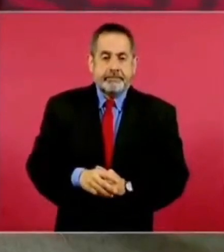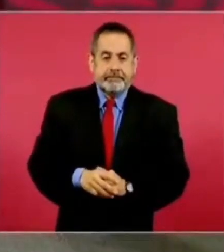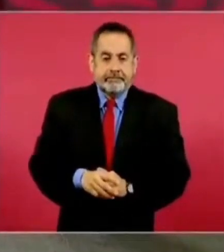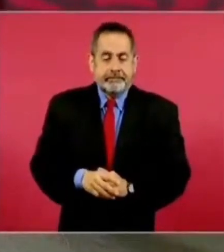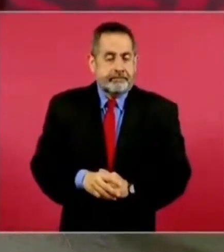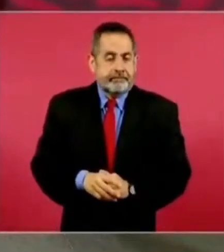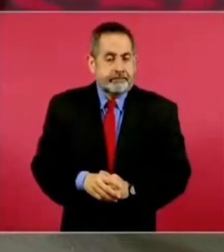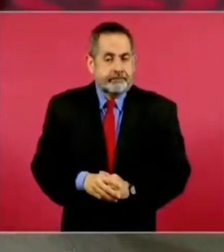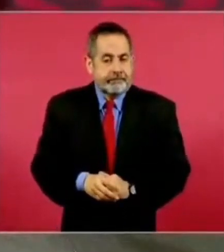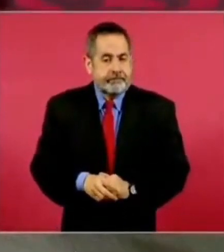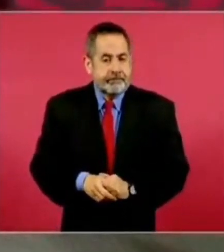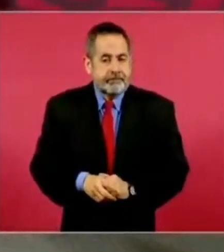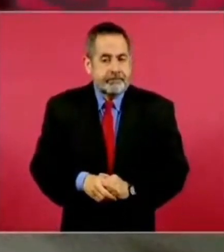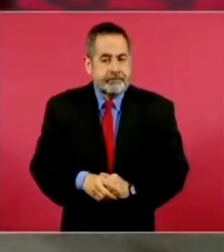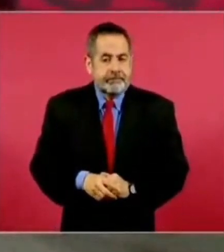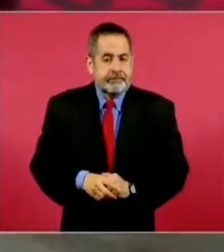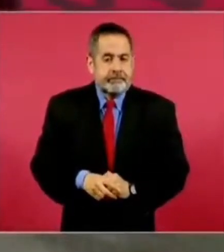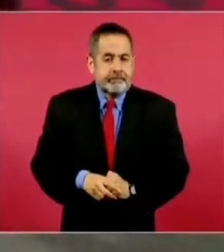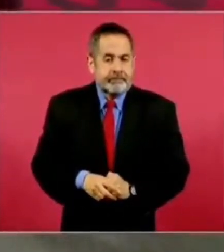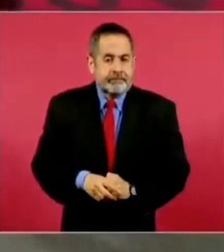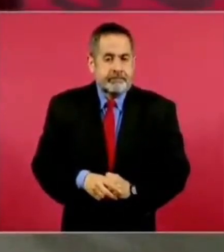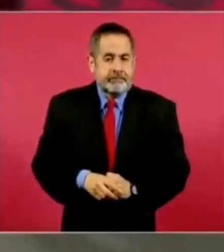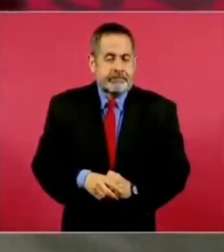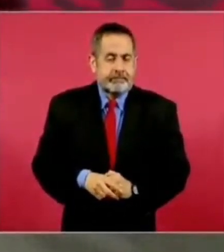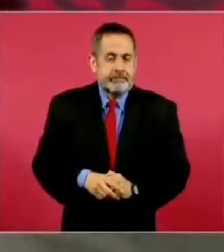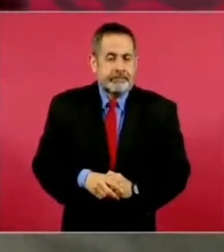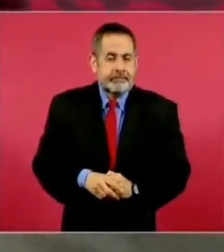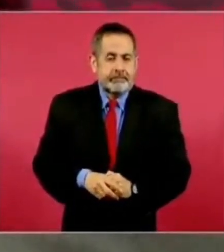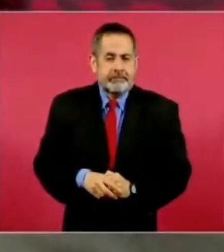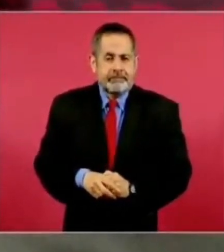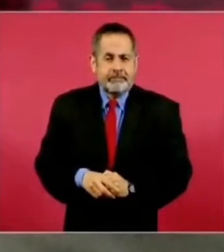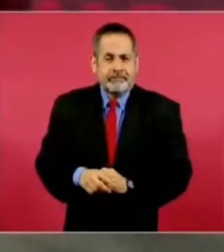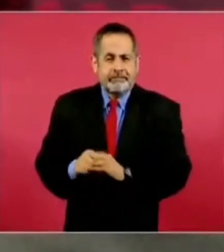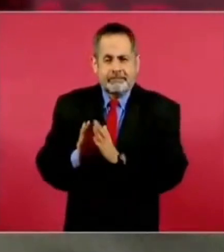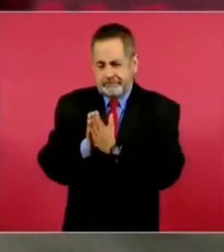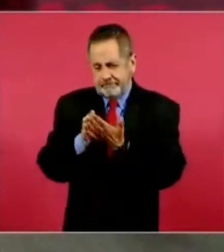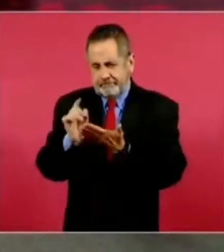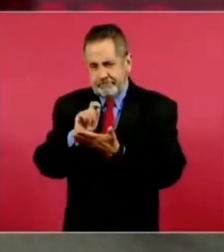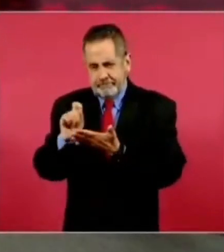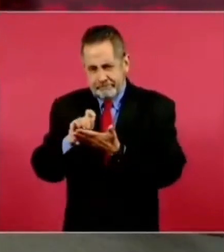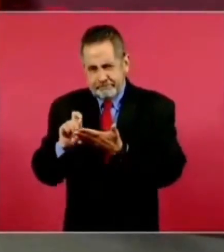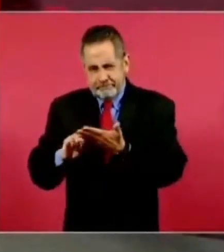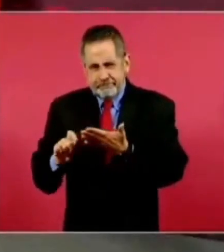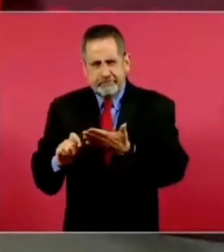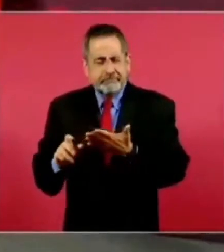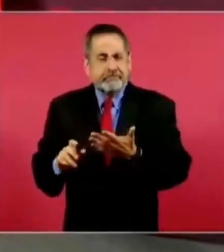indebido de estar,